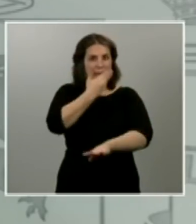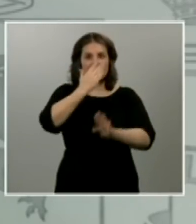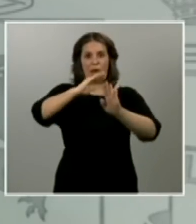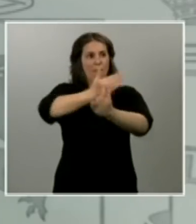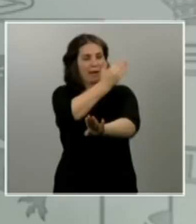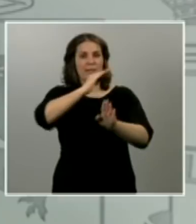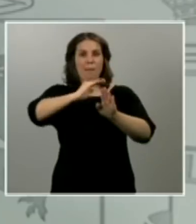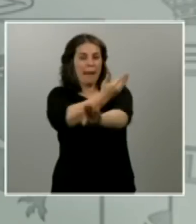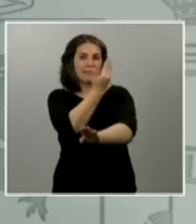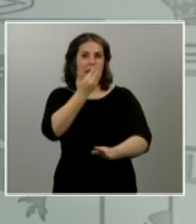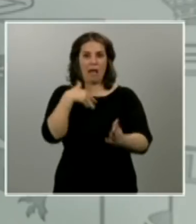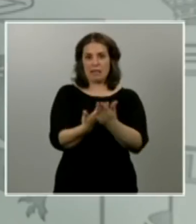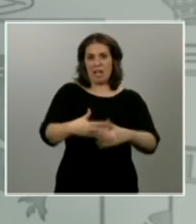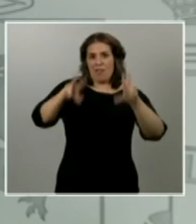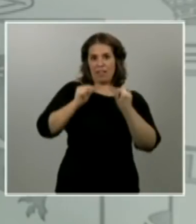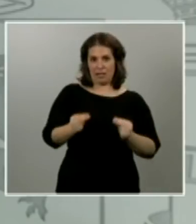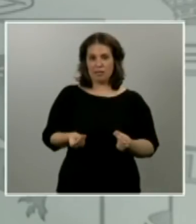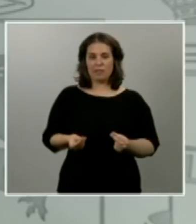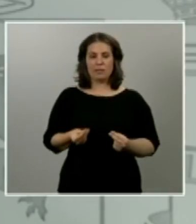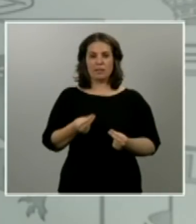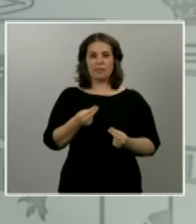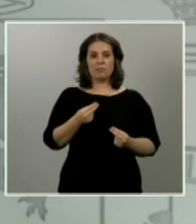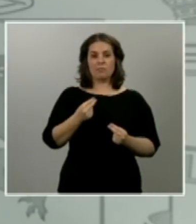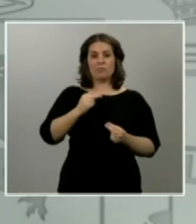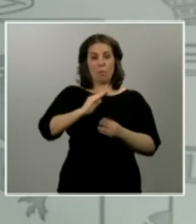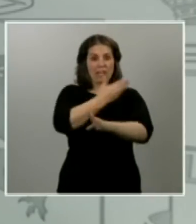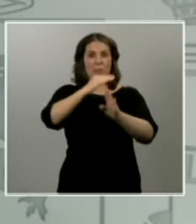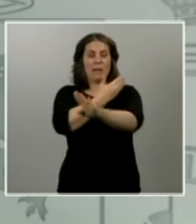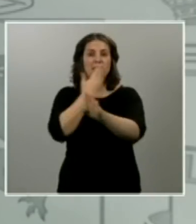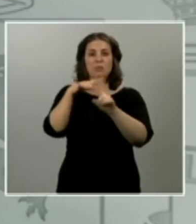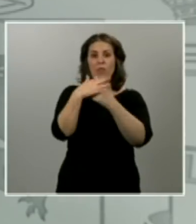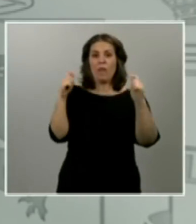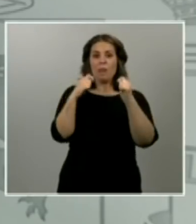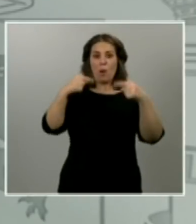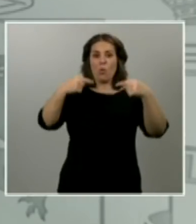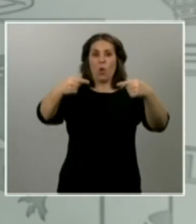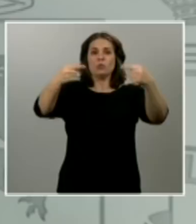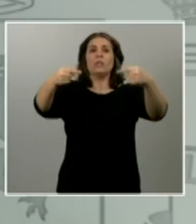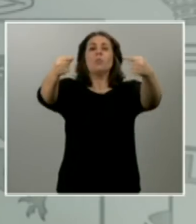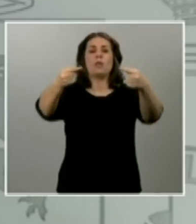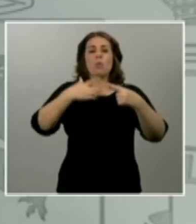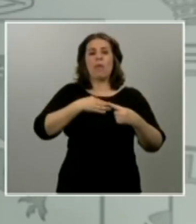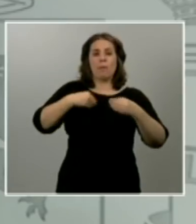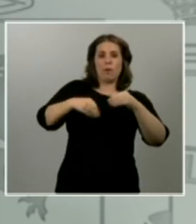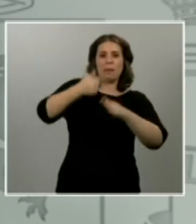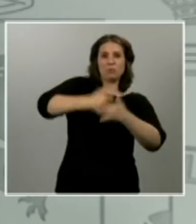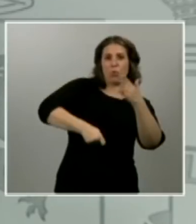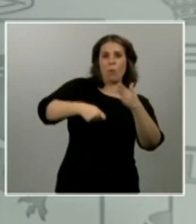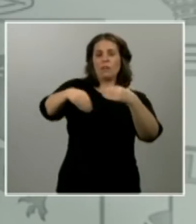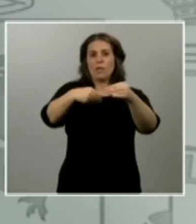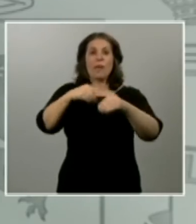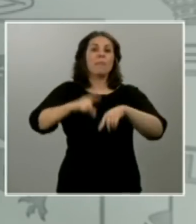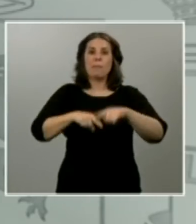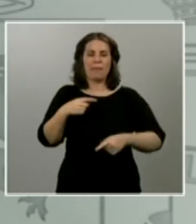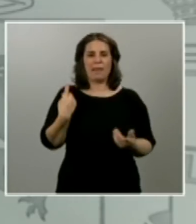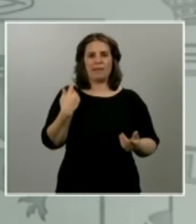pues evidentemente esto ocurre también con la movilidad de trabajadores y trabajadoras que